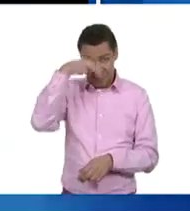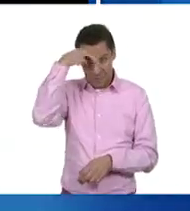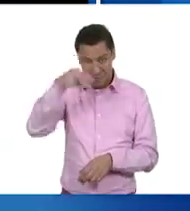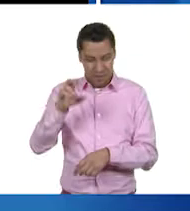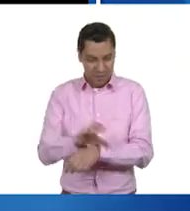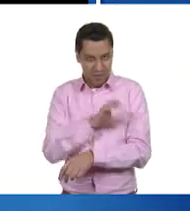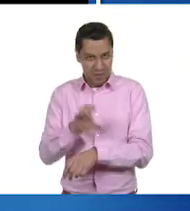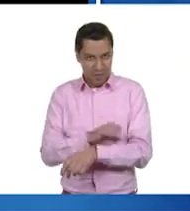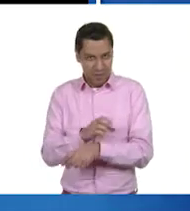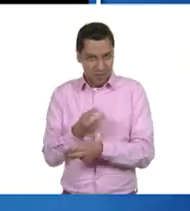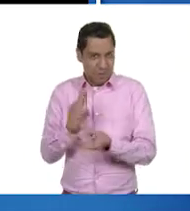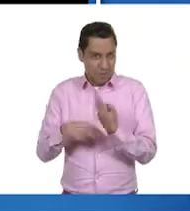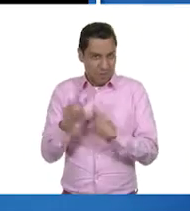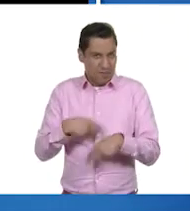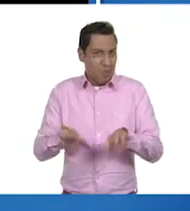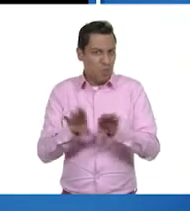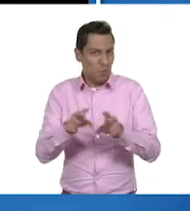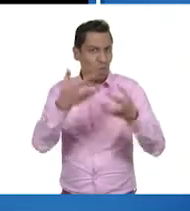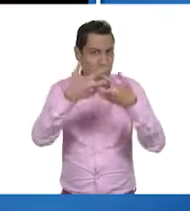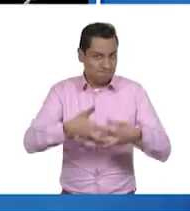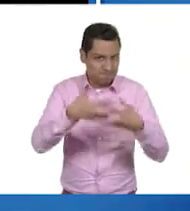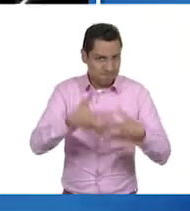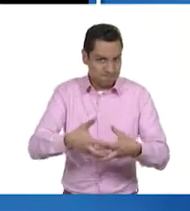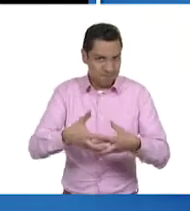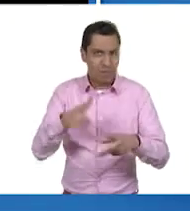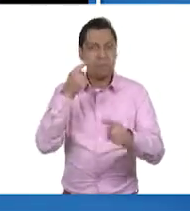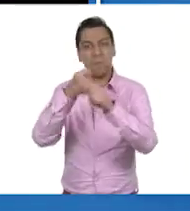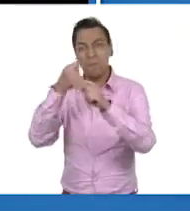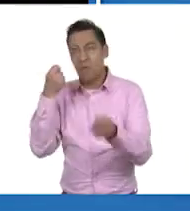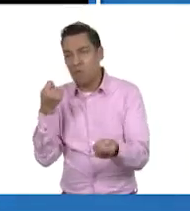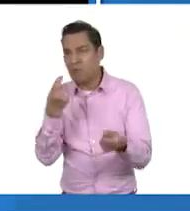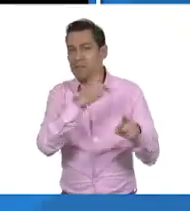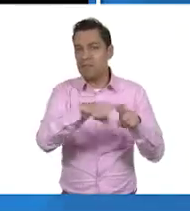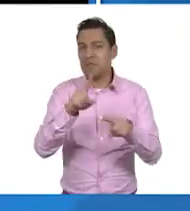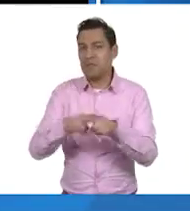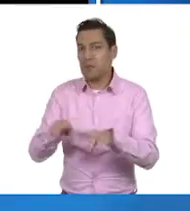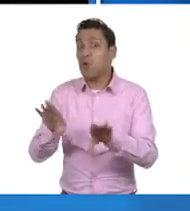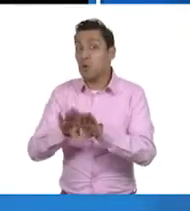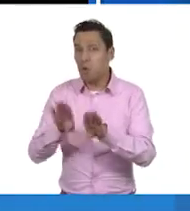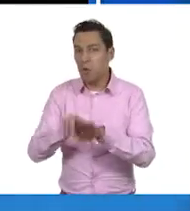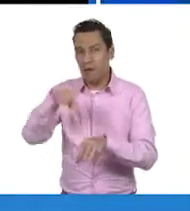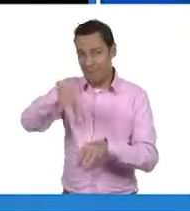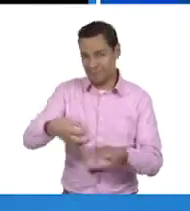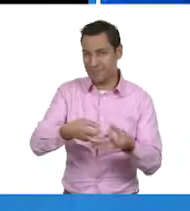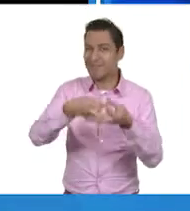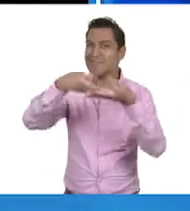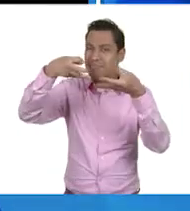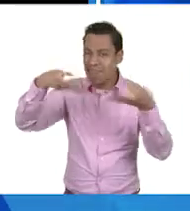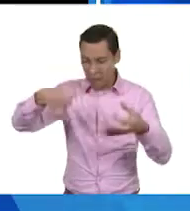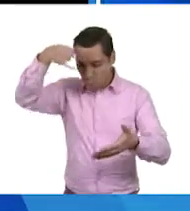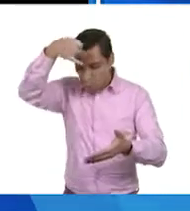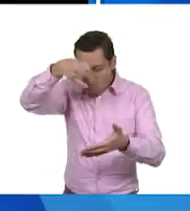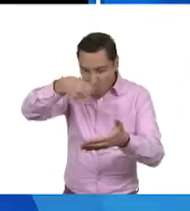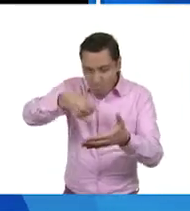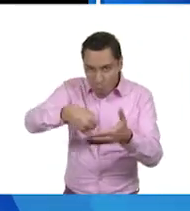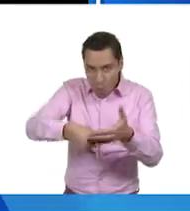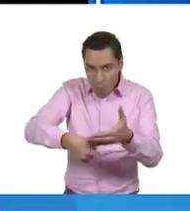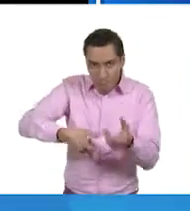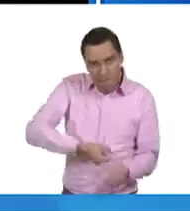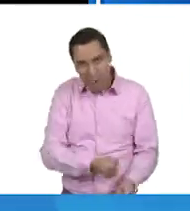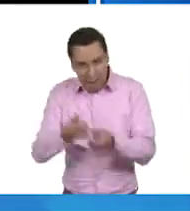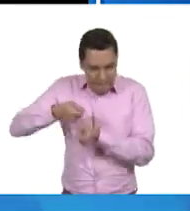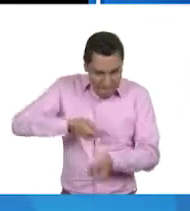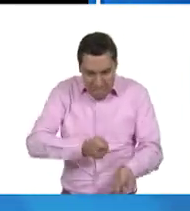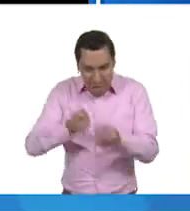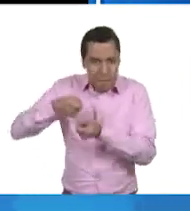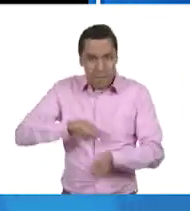de la energía utilizada, tanto en la industria como en el transporte y en el hogar, es de origen fósil, combustibles no renovables que tardaron miles